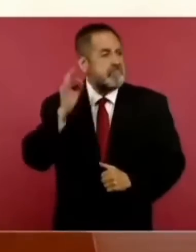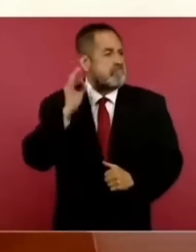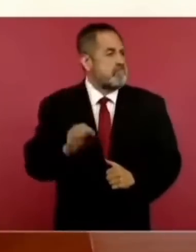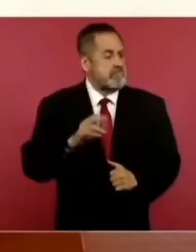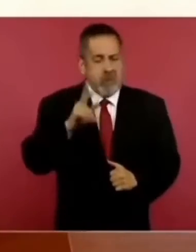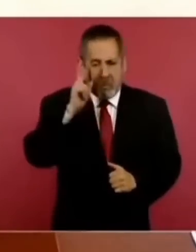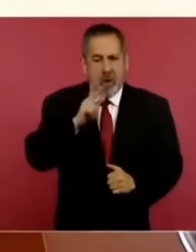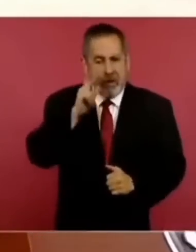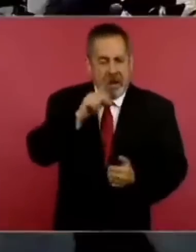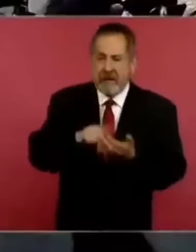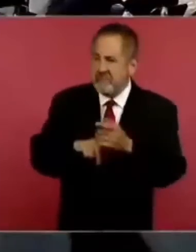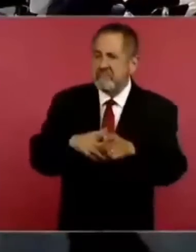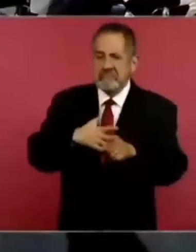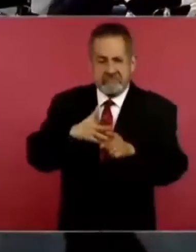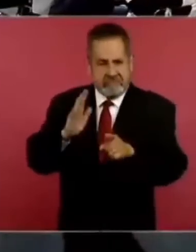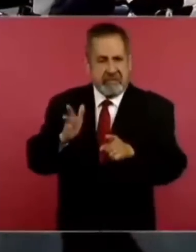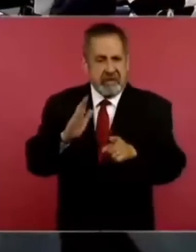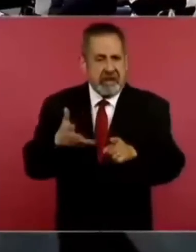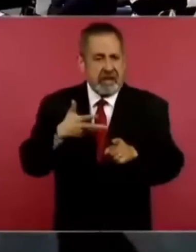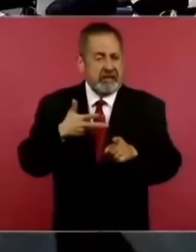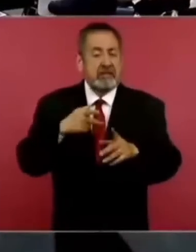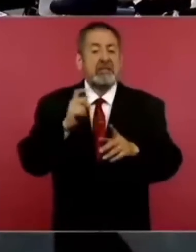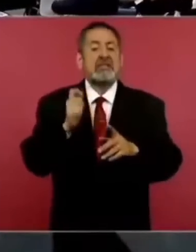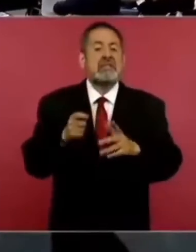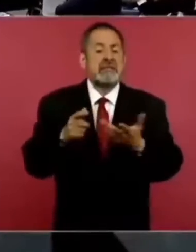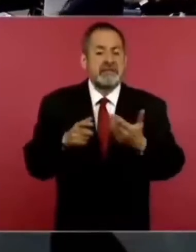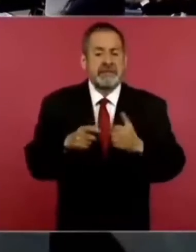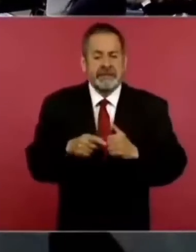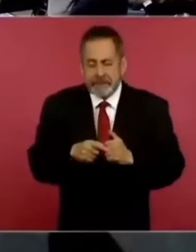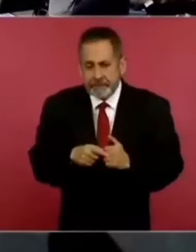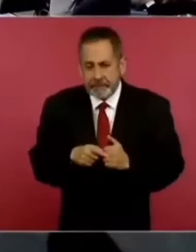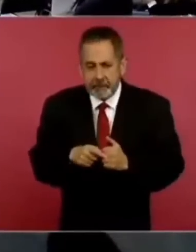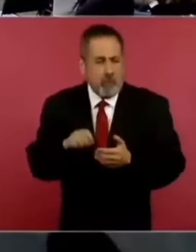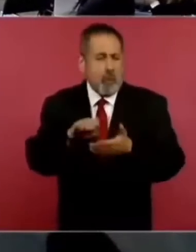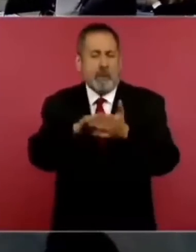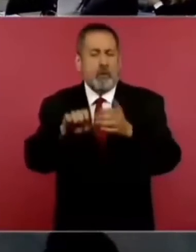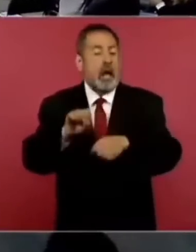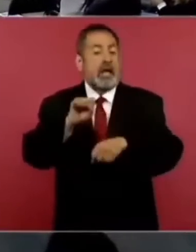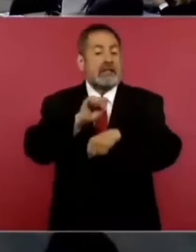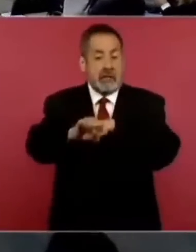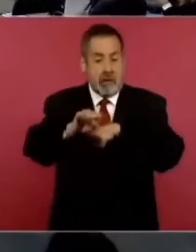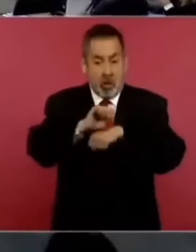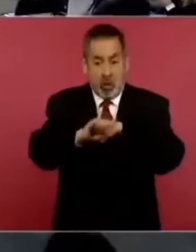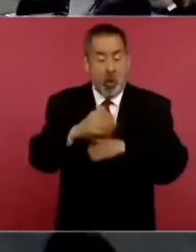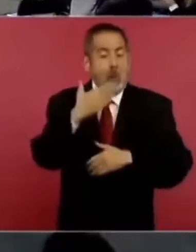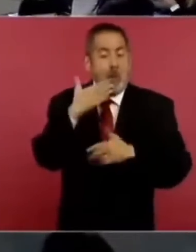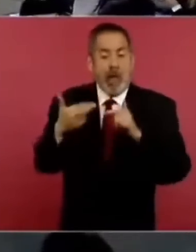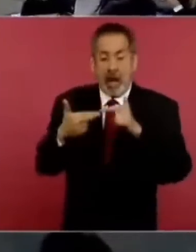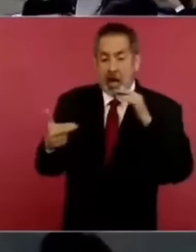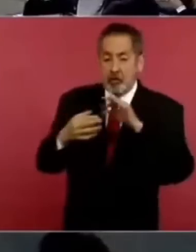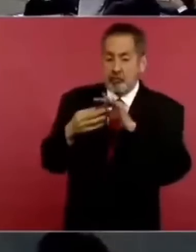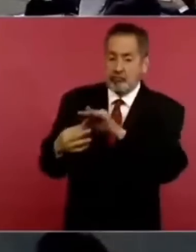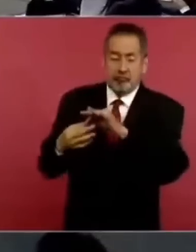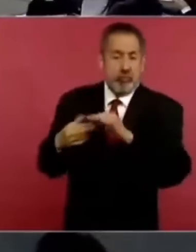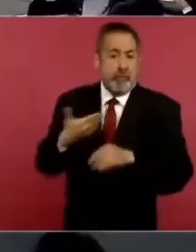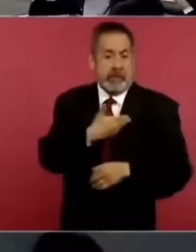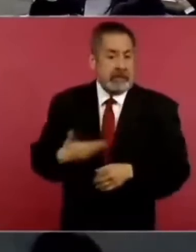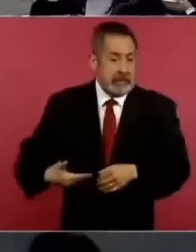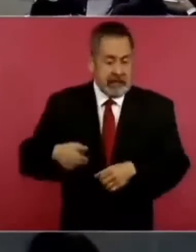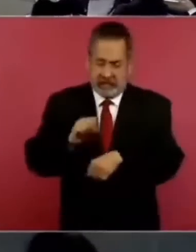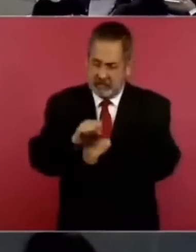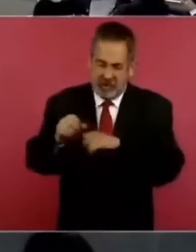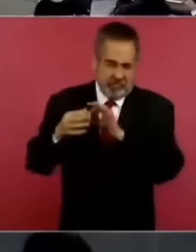que si se aplica en El Salvador, que tenemos buena relación con el presidente de El Salvador,